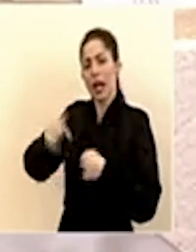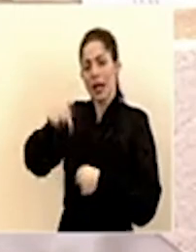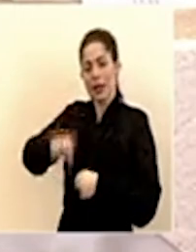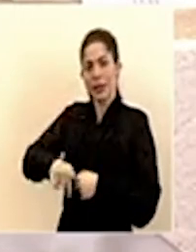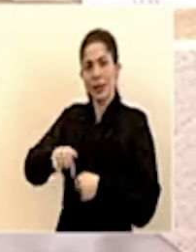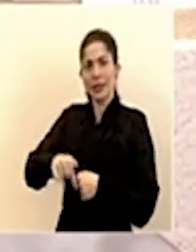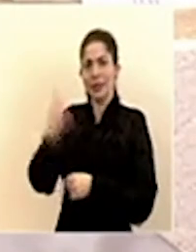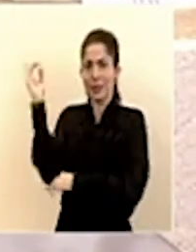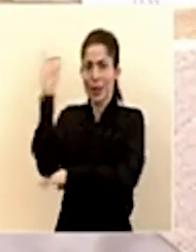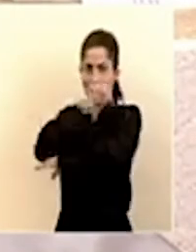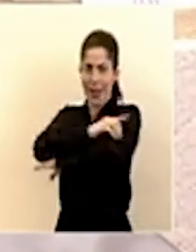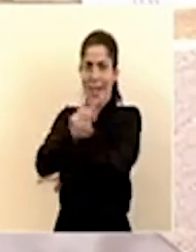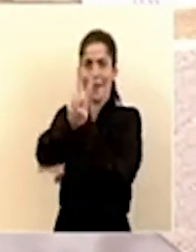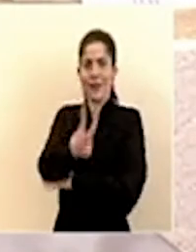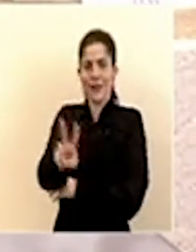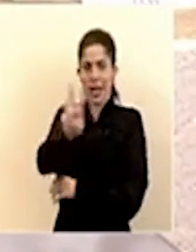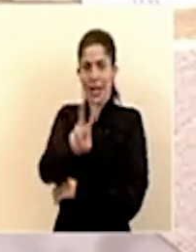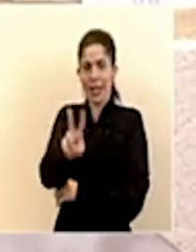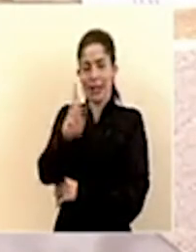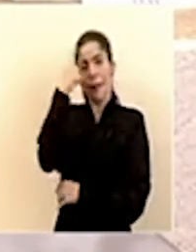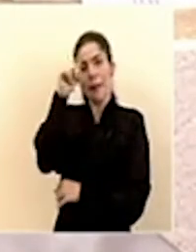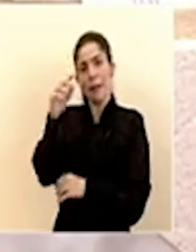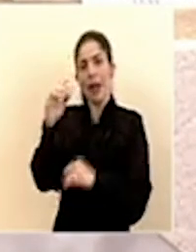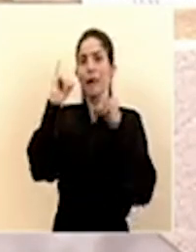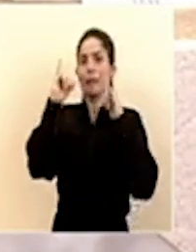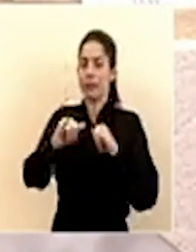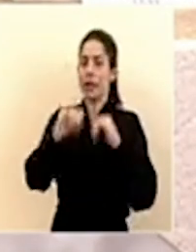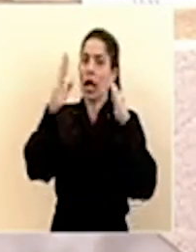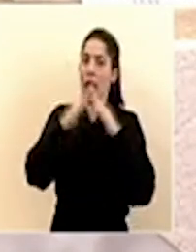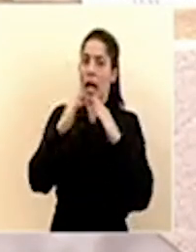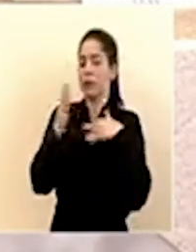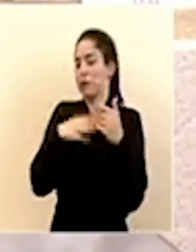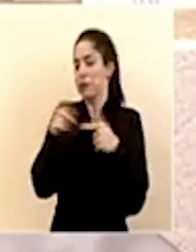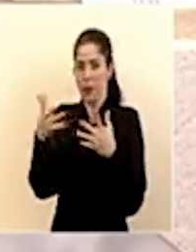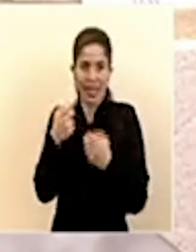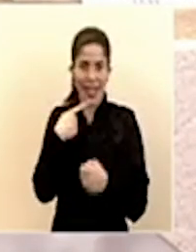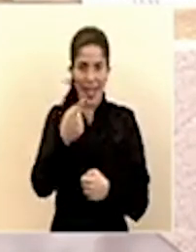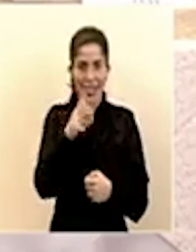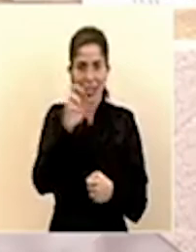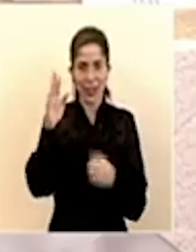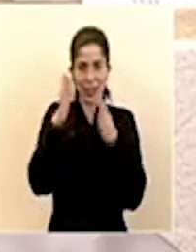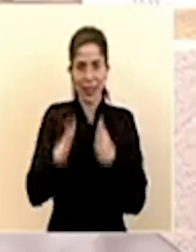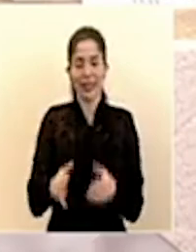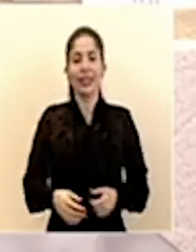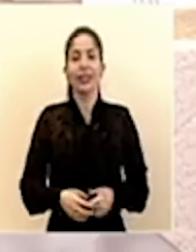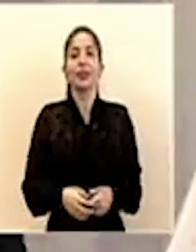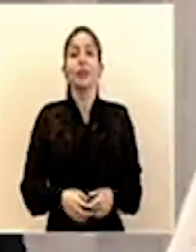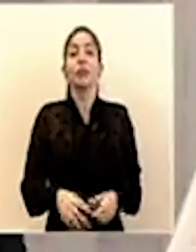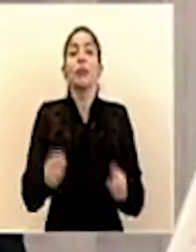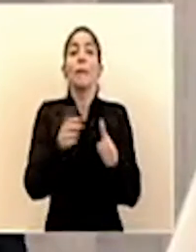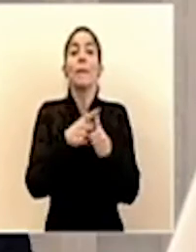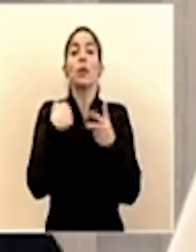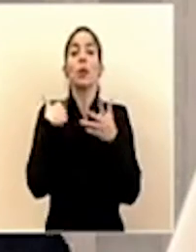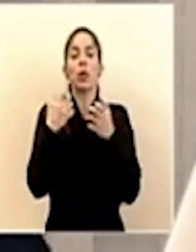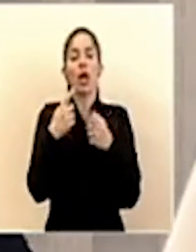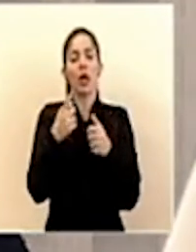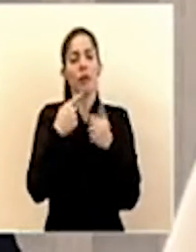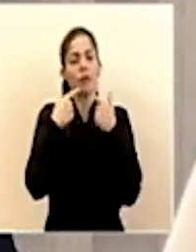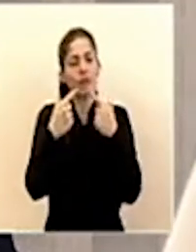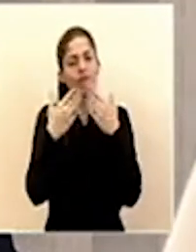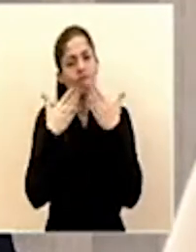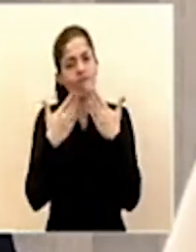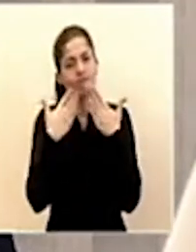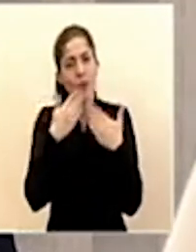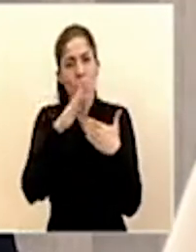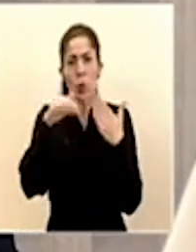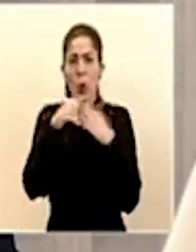en este día viernes para mantenernos en casa y lo que quiera decirle usted a los costarricenses lo primero que quiero hacer es agradecerle a todo